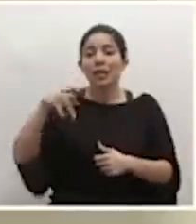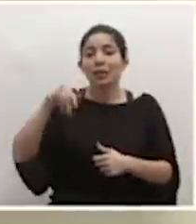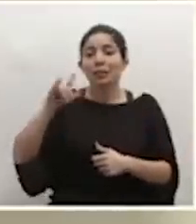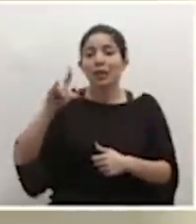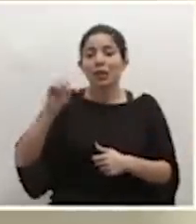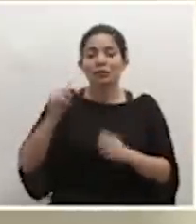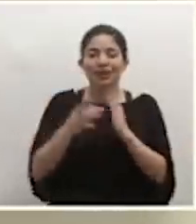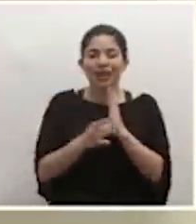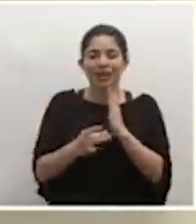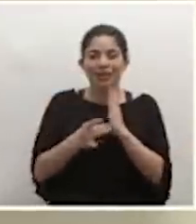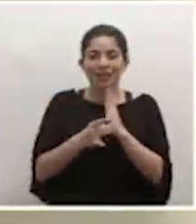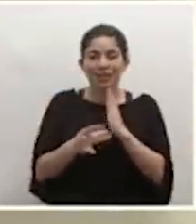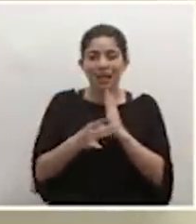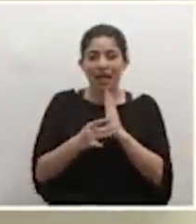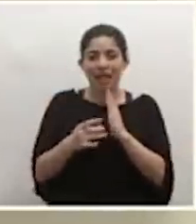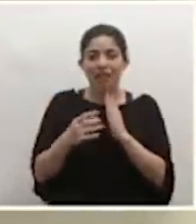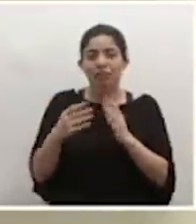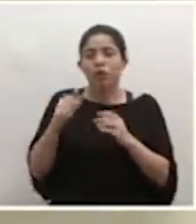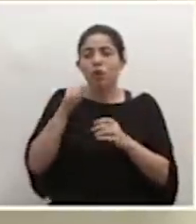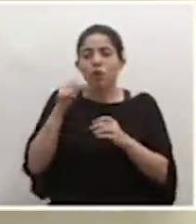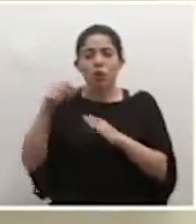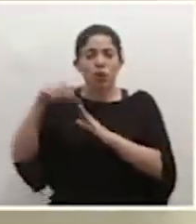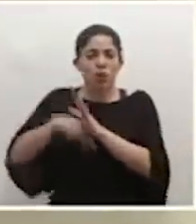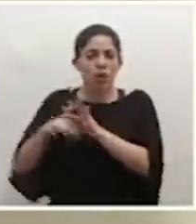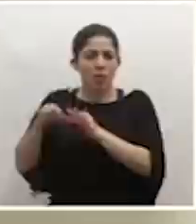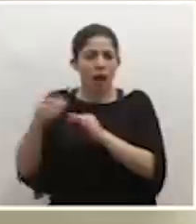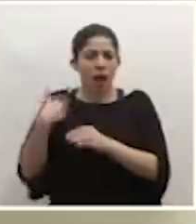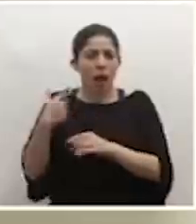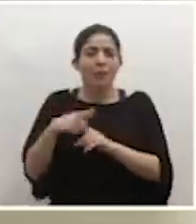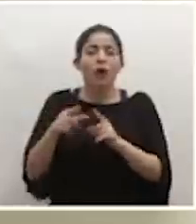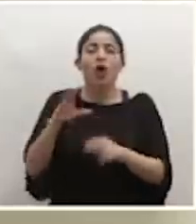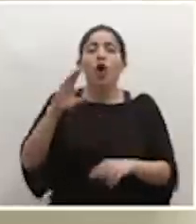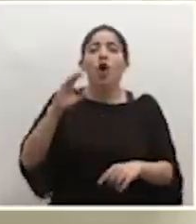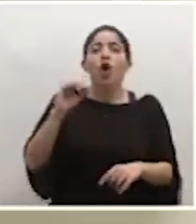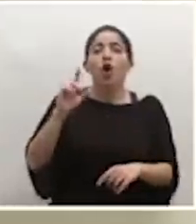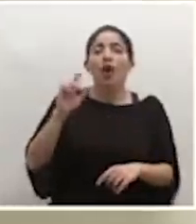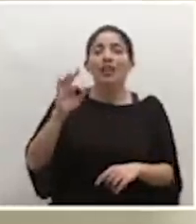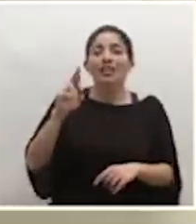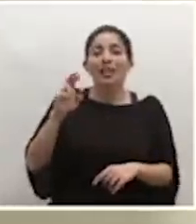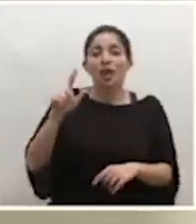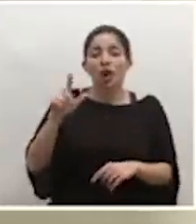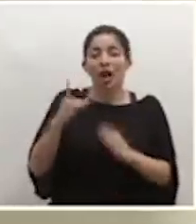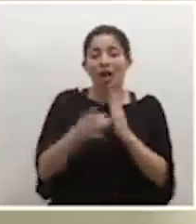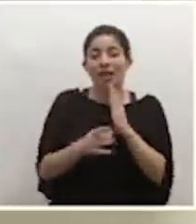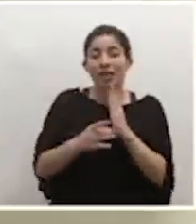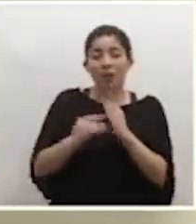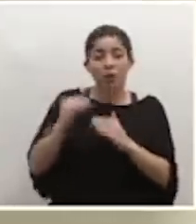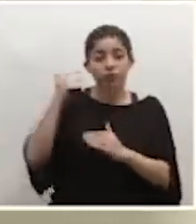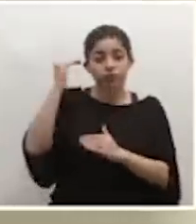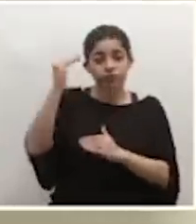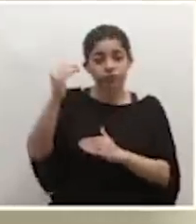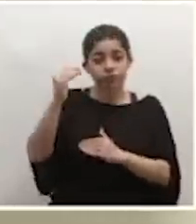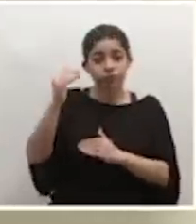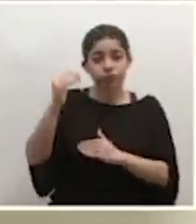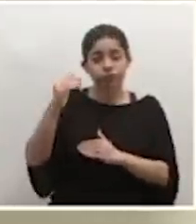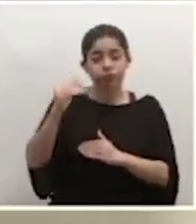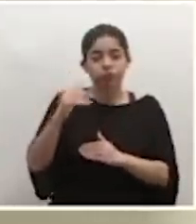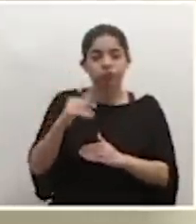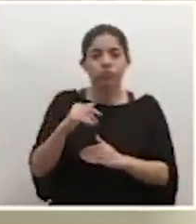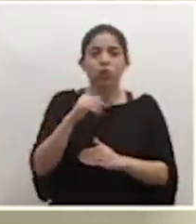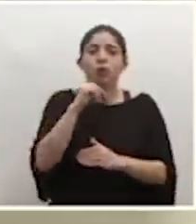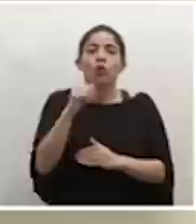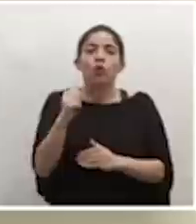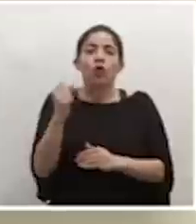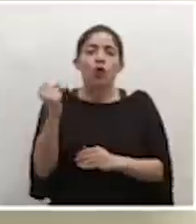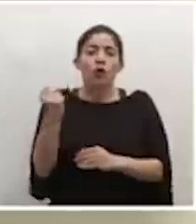ejemplo, que si bien no ha sido tan descrito directamente como del colesterol, por decirlo así, que no se ha sido un asunto tan de lleno o